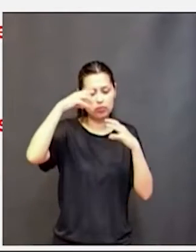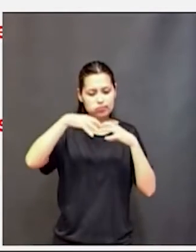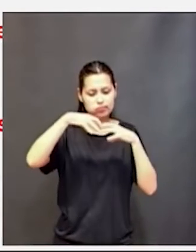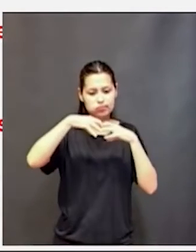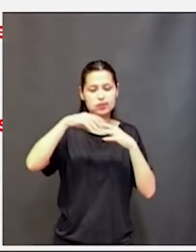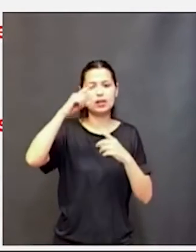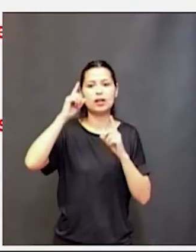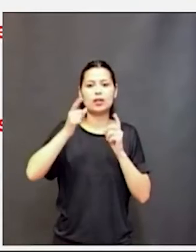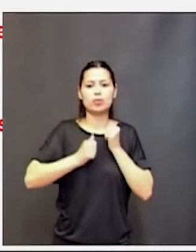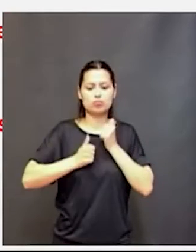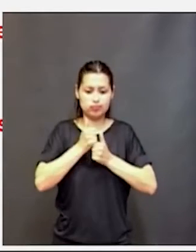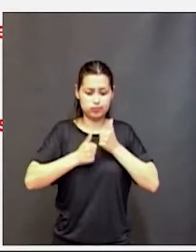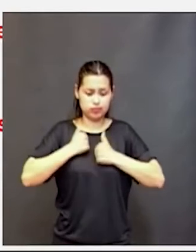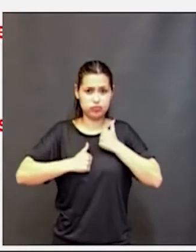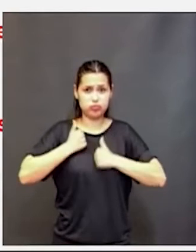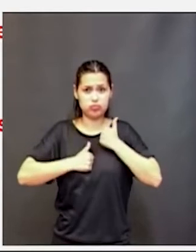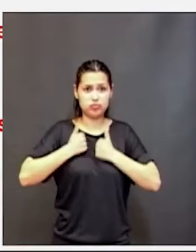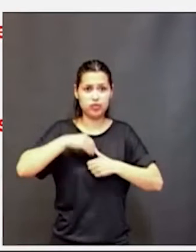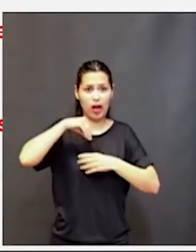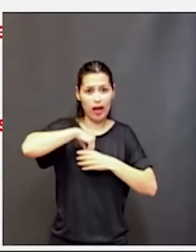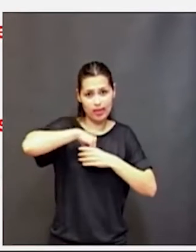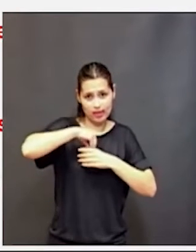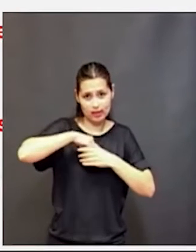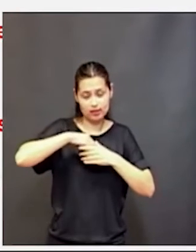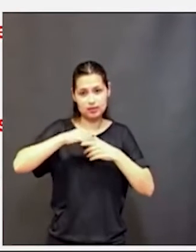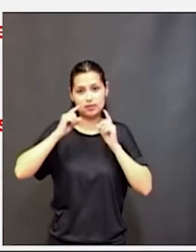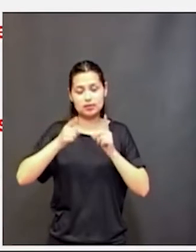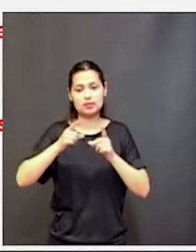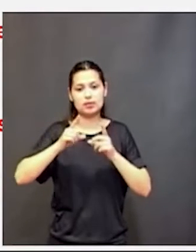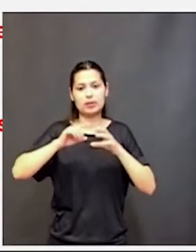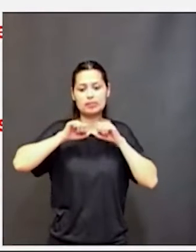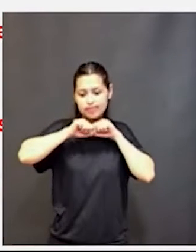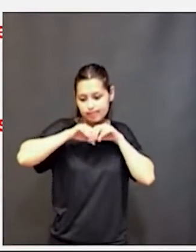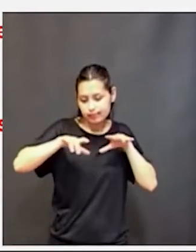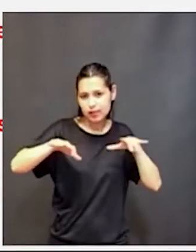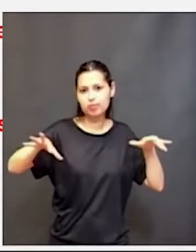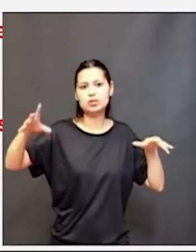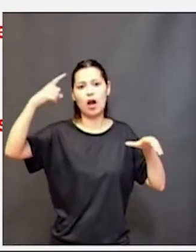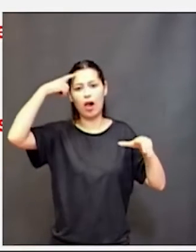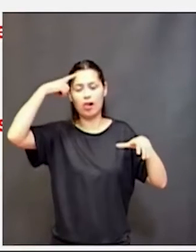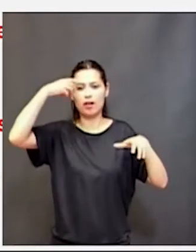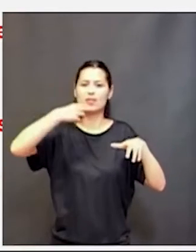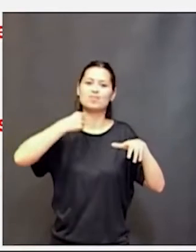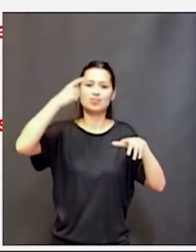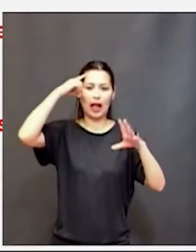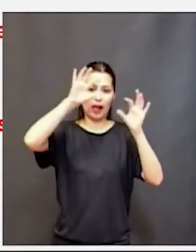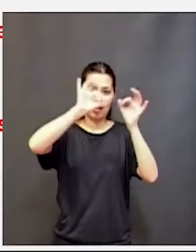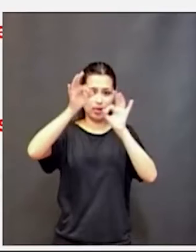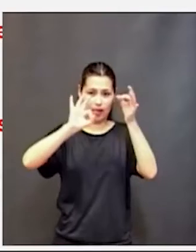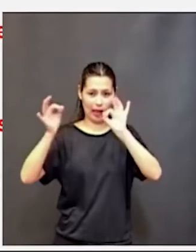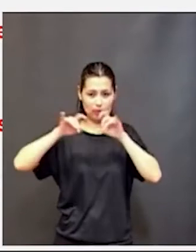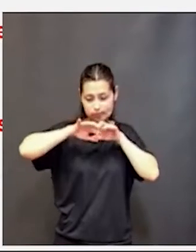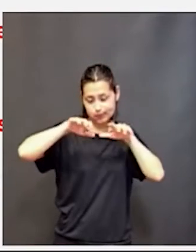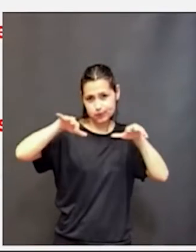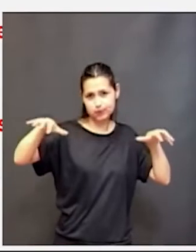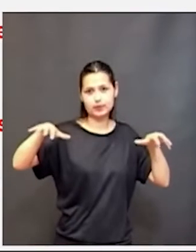participe mejor la transmisión en relación a los impulsos nerviosos y la liberación de energía el metabolismo energético hace